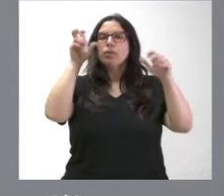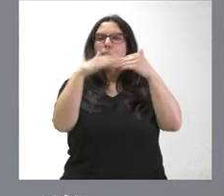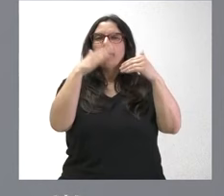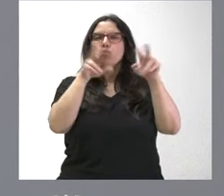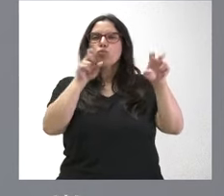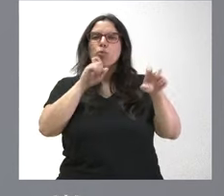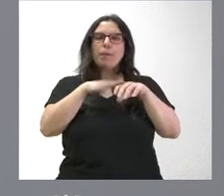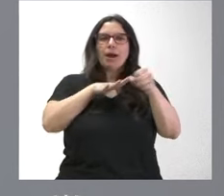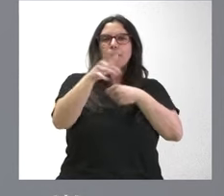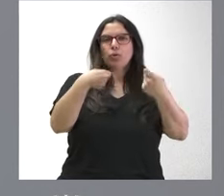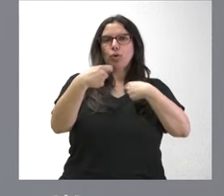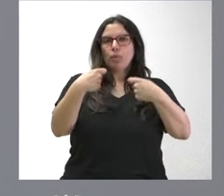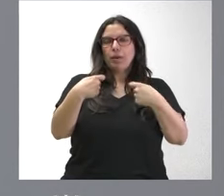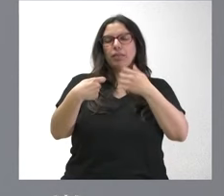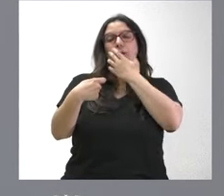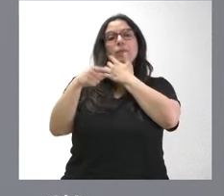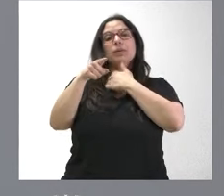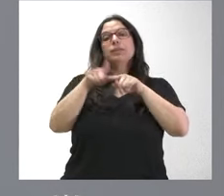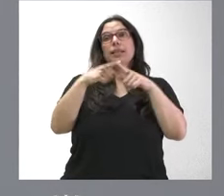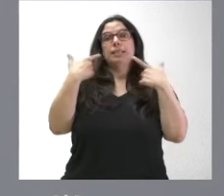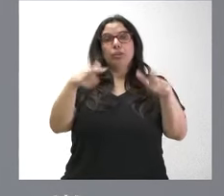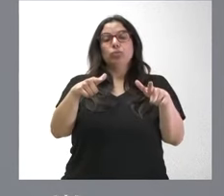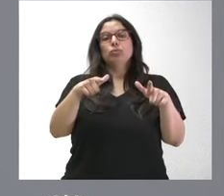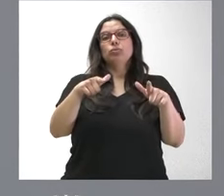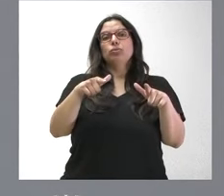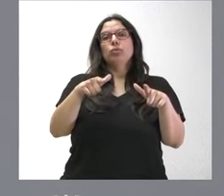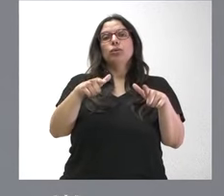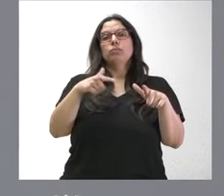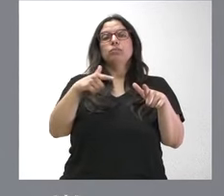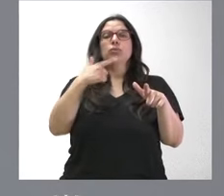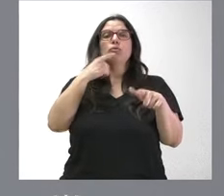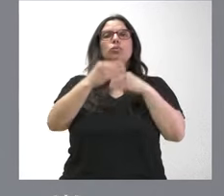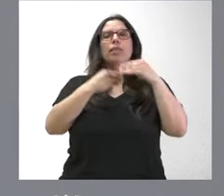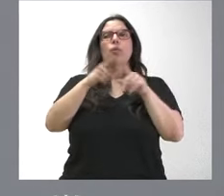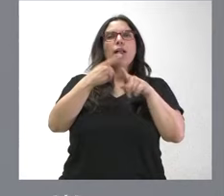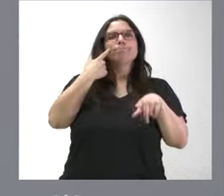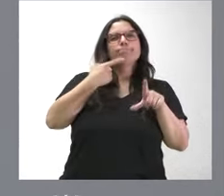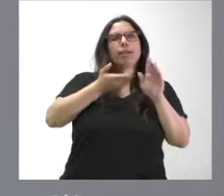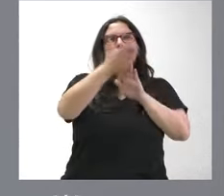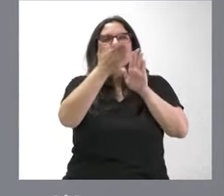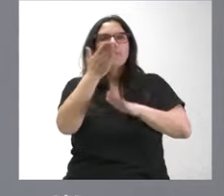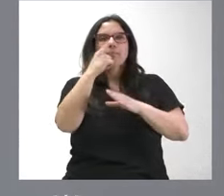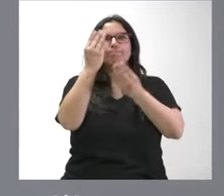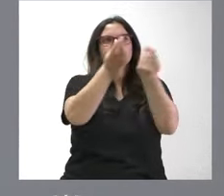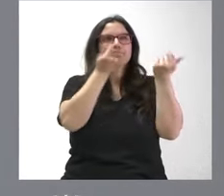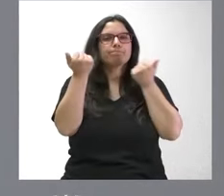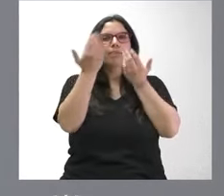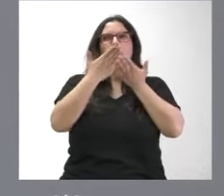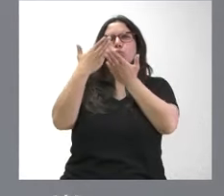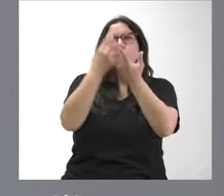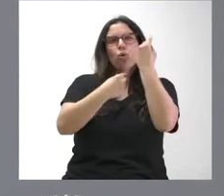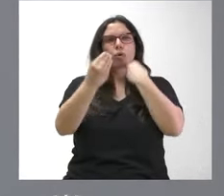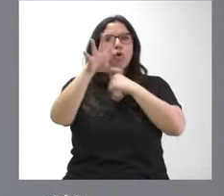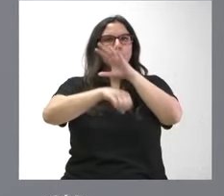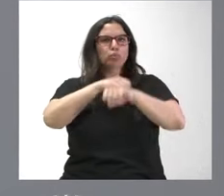ser un referente esta Cátedra de Innovación para el sector del comercio con el seguimiento de tendencias, aplicaciones, estudios de consumo, tanto para apoyar